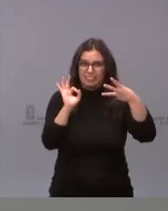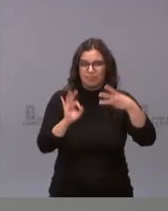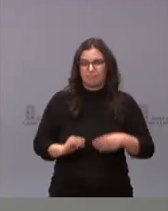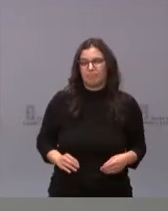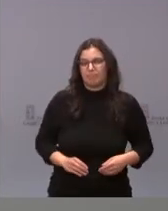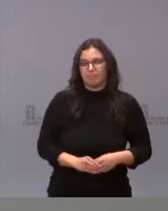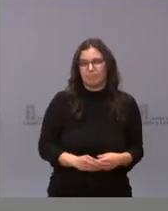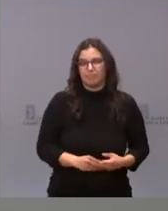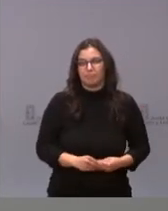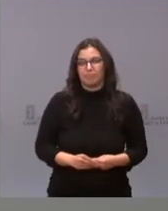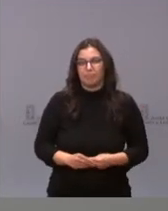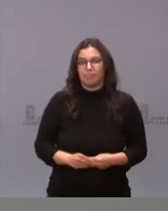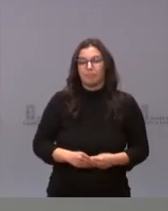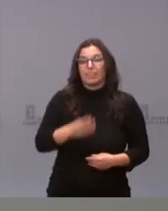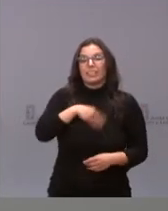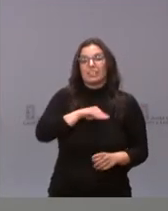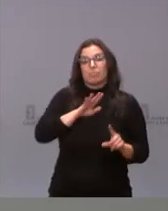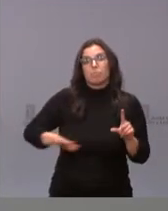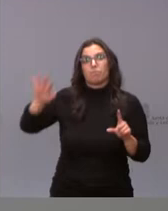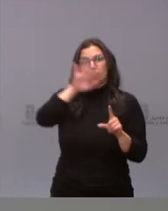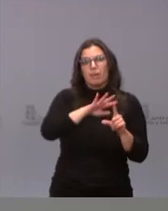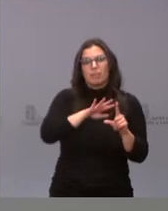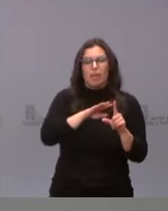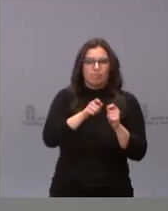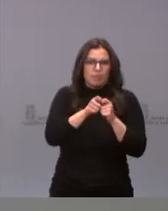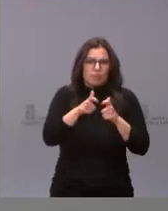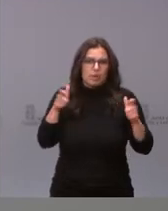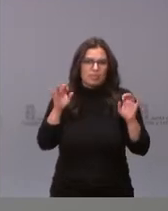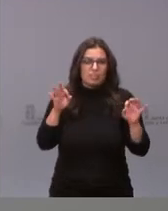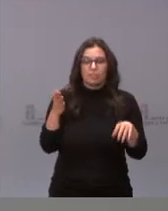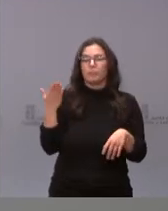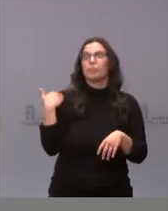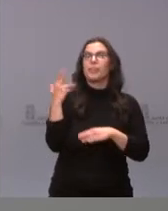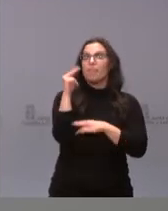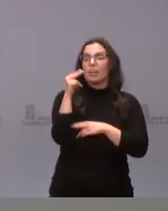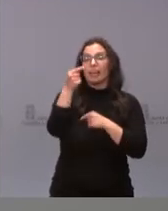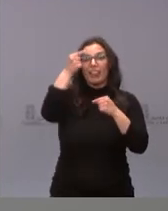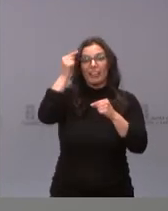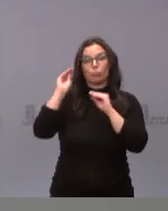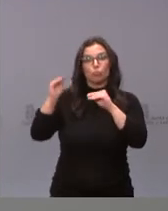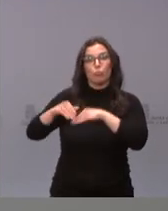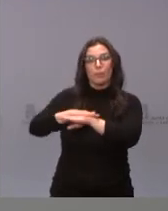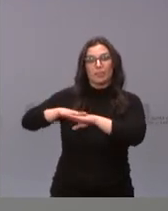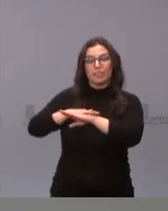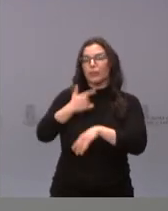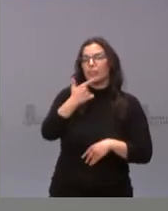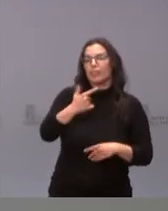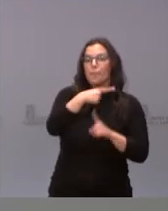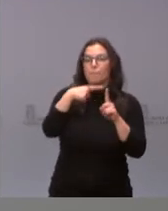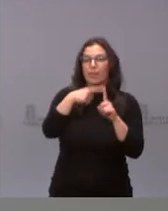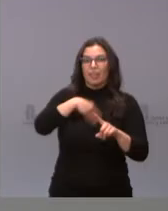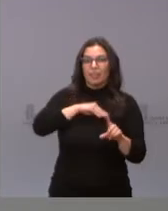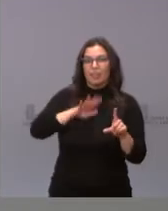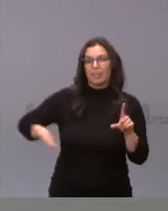hagan. La tendencia en España sigue siendo al alza. Los datos publicados el pasado viernes por el Ministerio indicaban que la media nacional